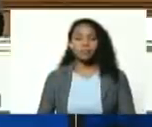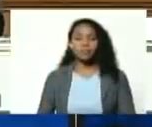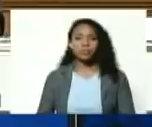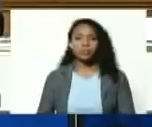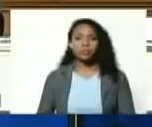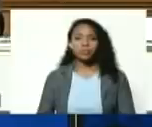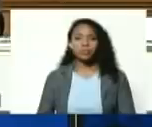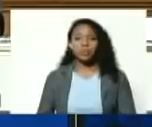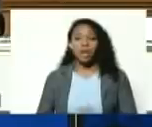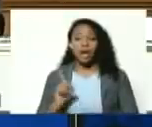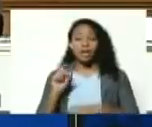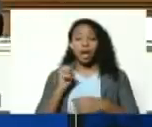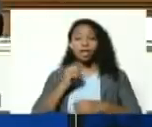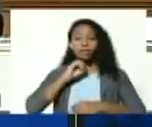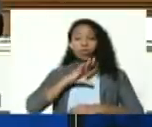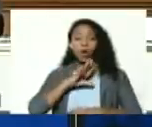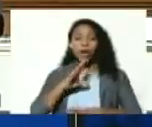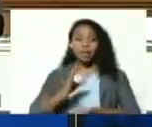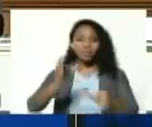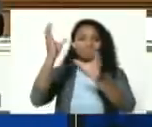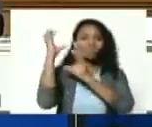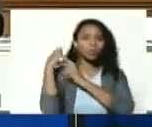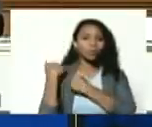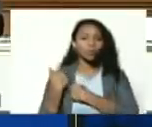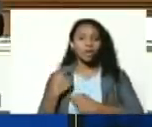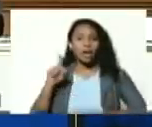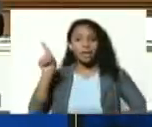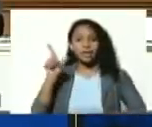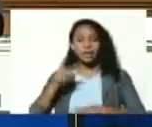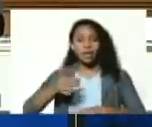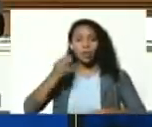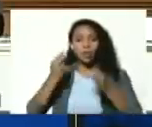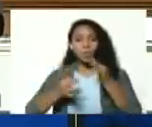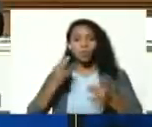ya la historia se ha encargado de poner todo en su justo lugar